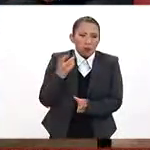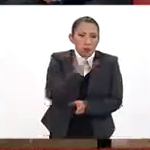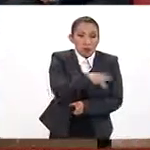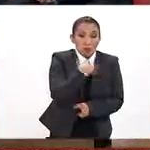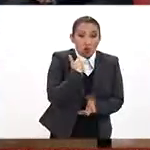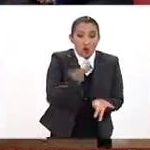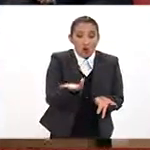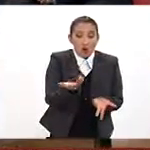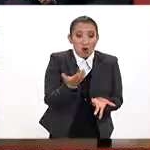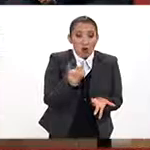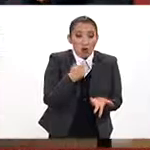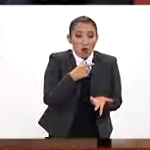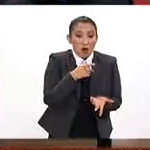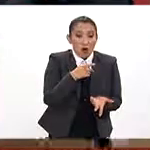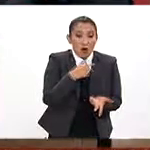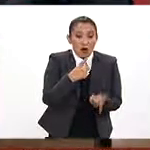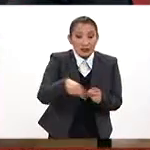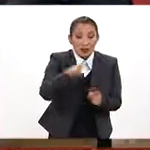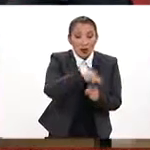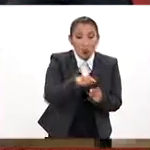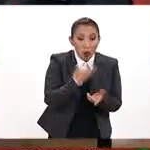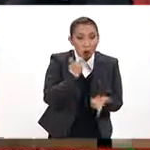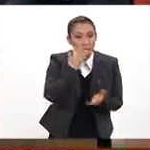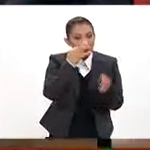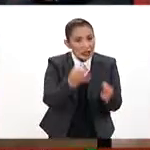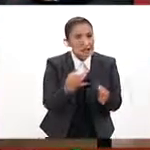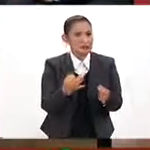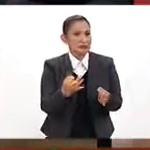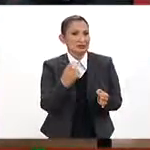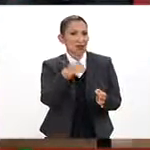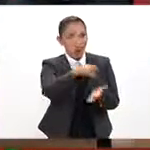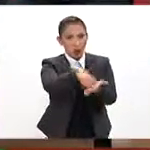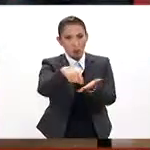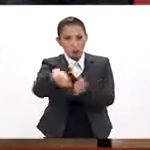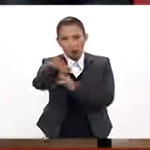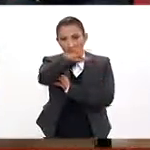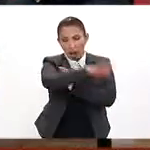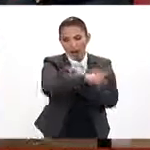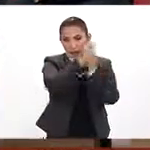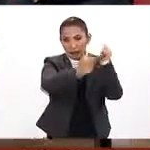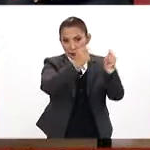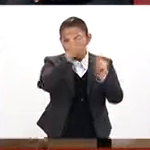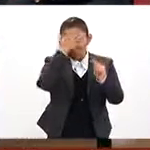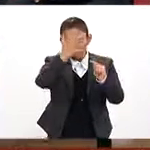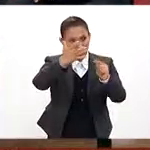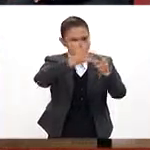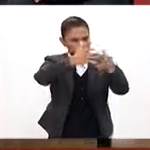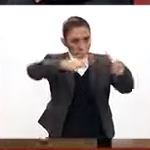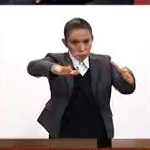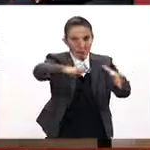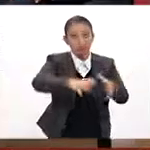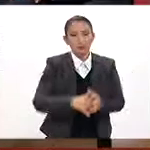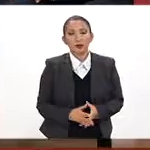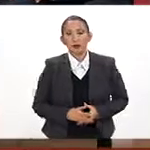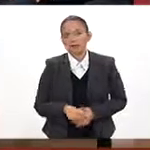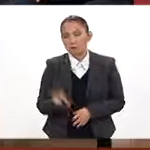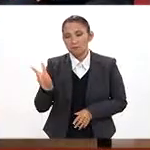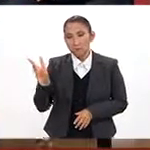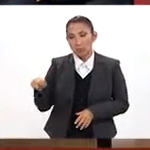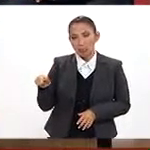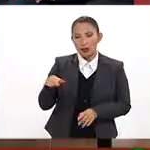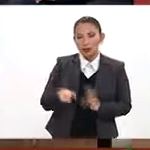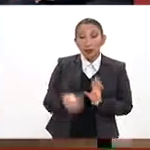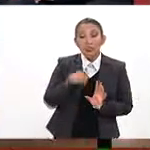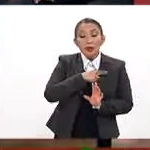en este círculo fortuito de los distintos organismos que forman parte. Es correcto.